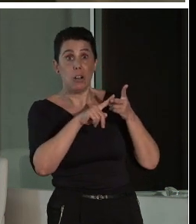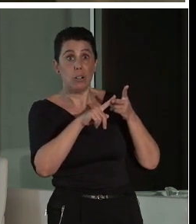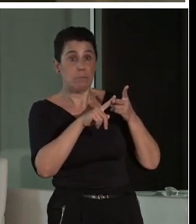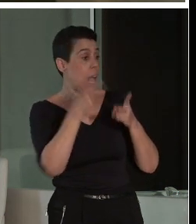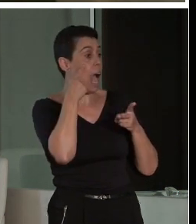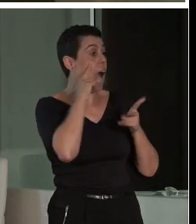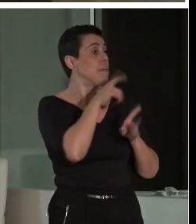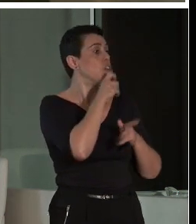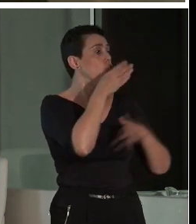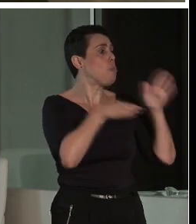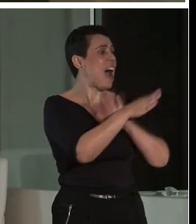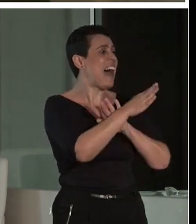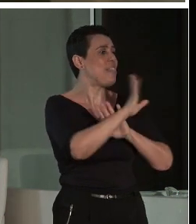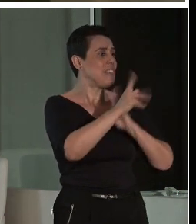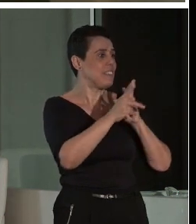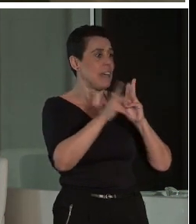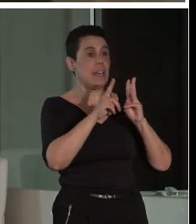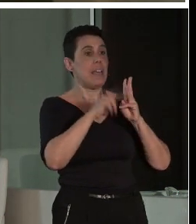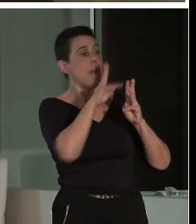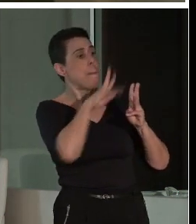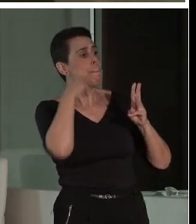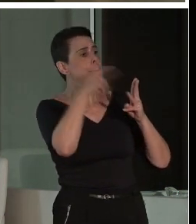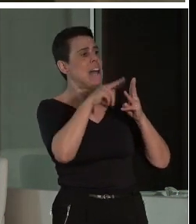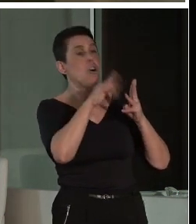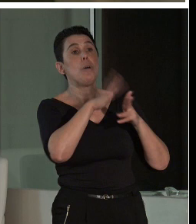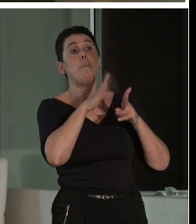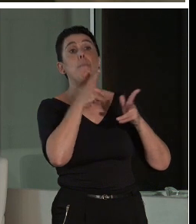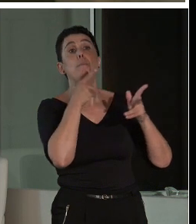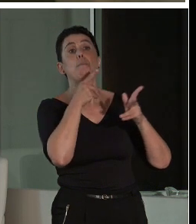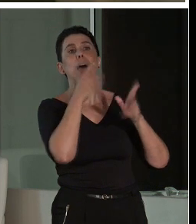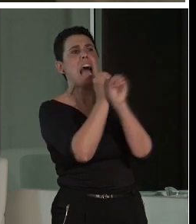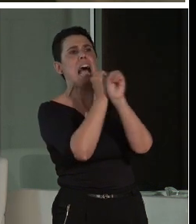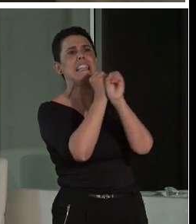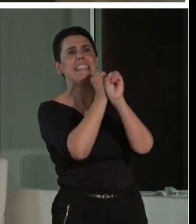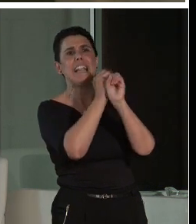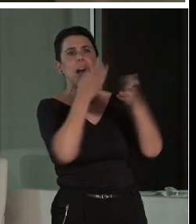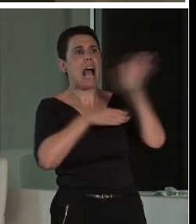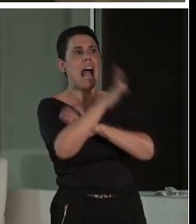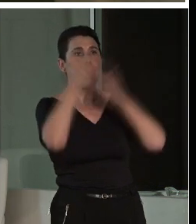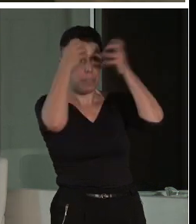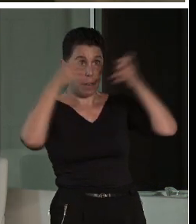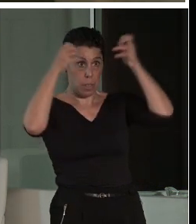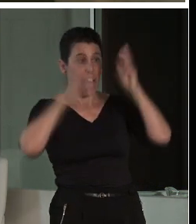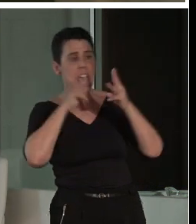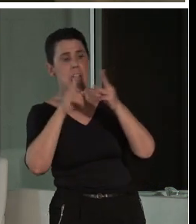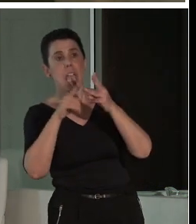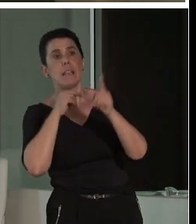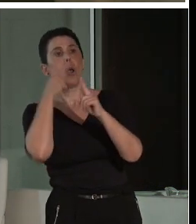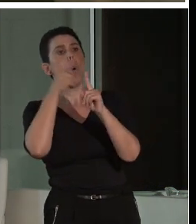accesibilidad física, el valor para trabajar la accesibilidad cognitiva y el uso para trabajar la accesibilidad emocional.